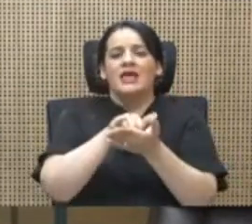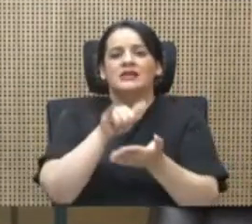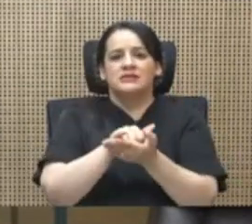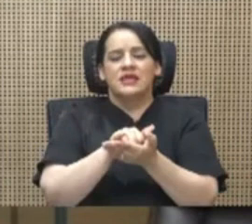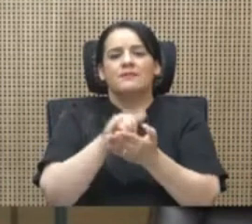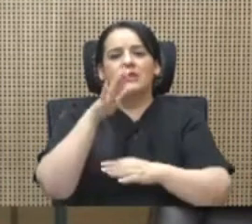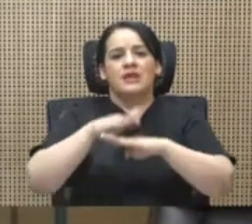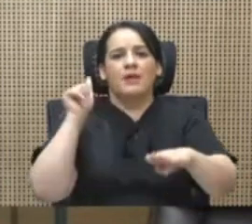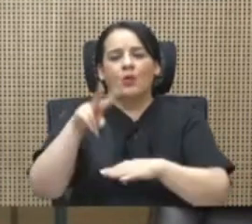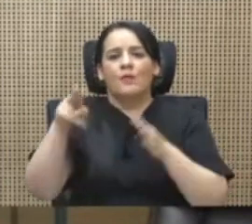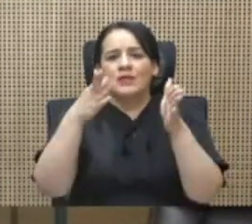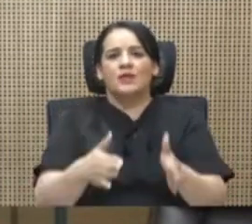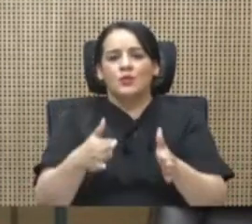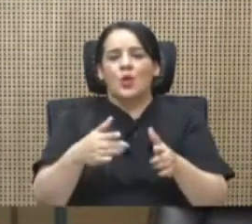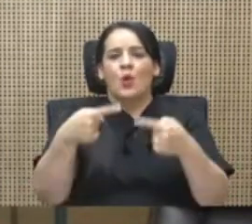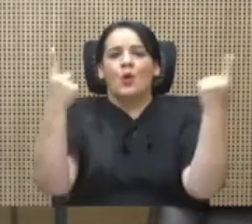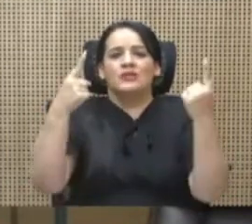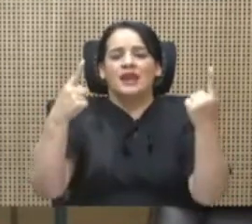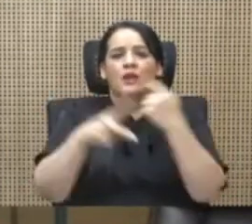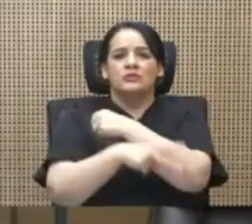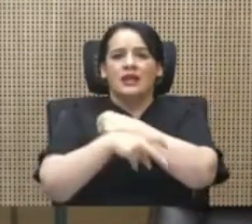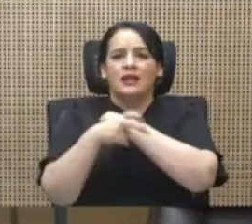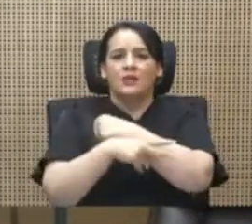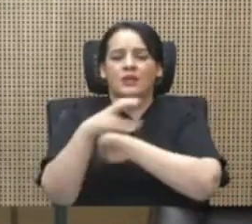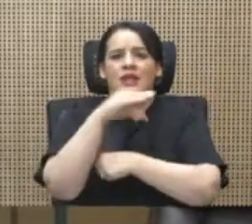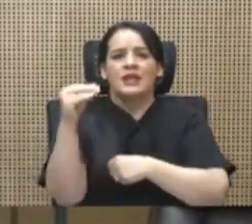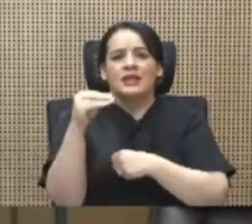saqueadores y los ladrones. Cárcel y que paguen lo que deben. Muchas gracias.